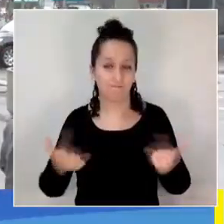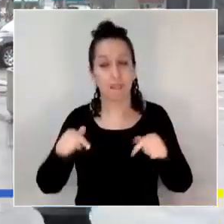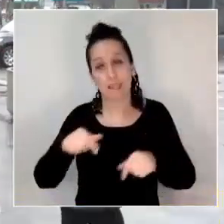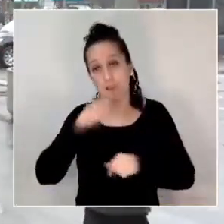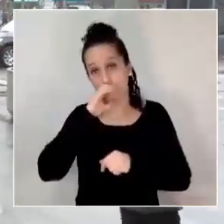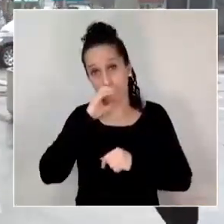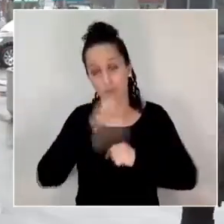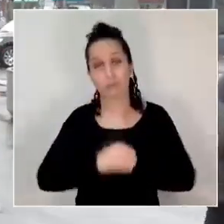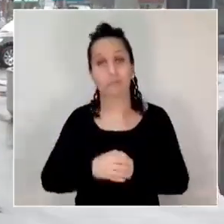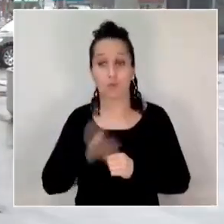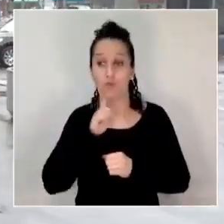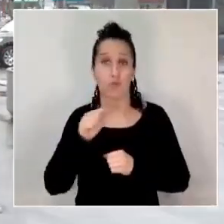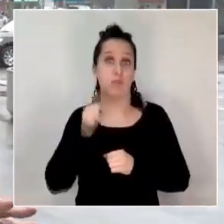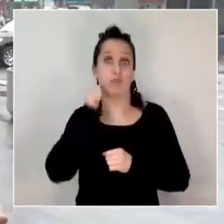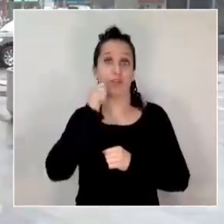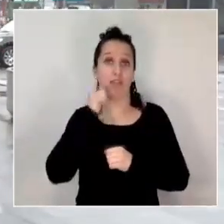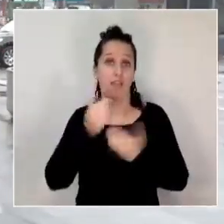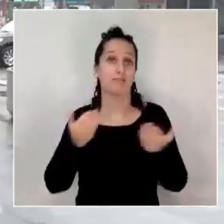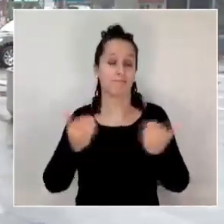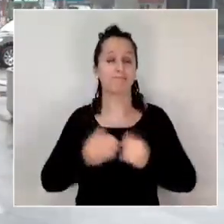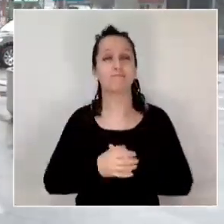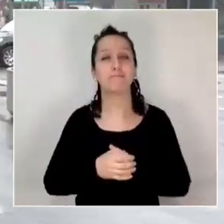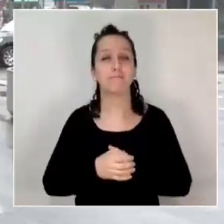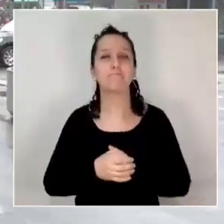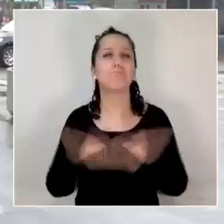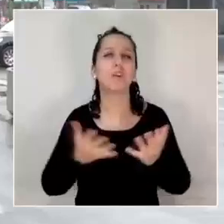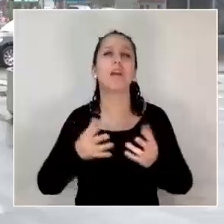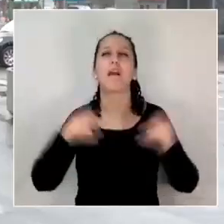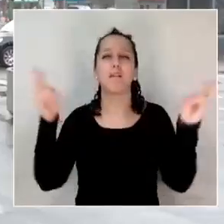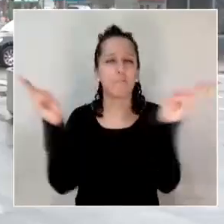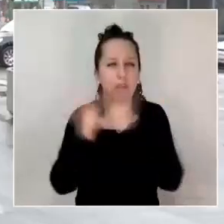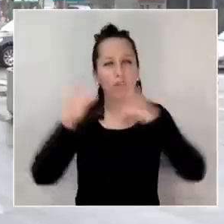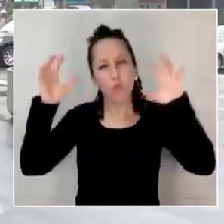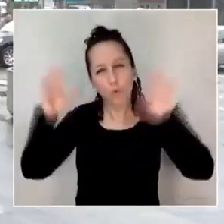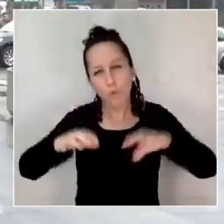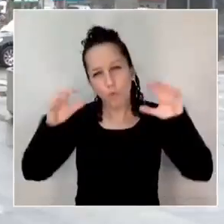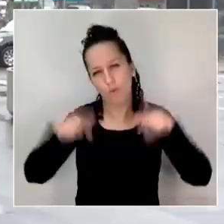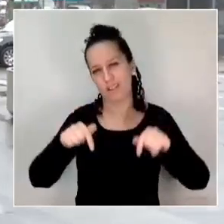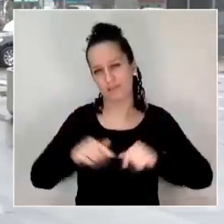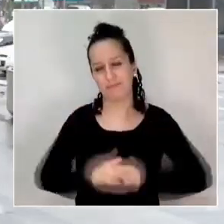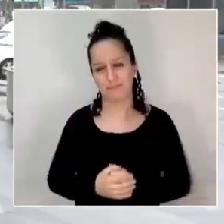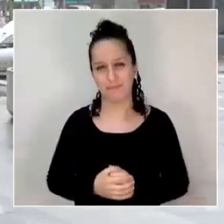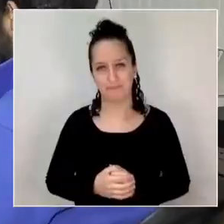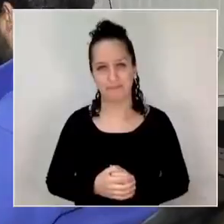Concepción during the last days, a raíz of the temporal that affects our area.